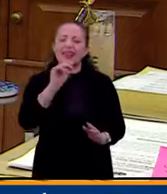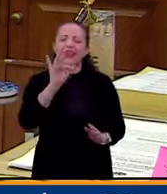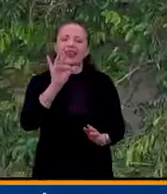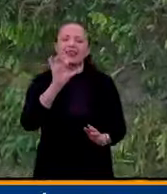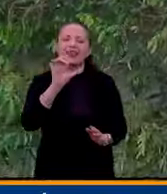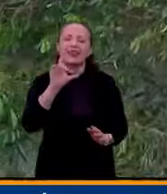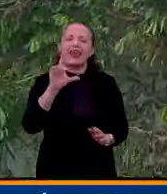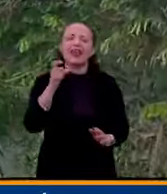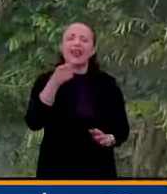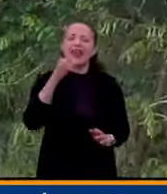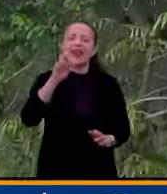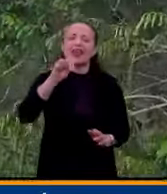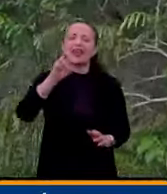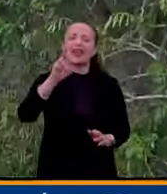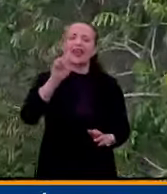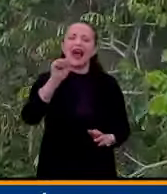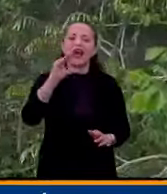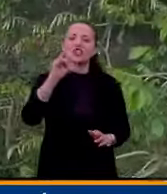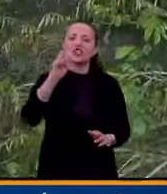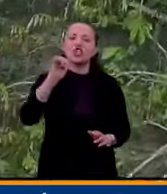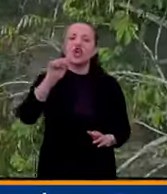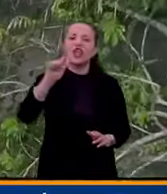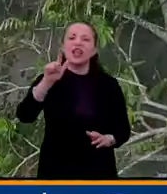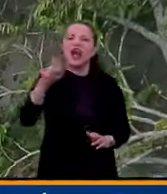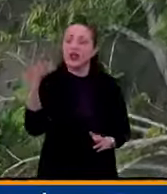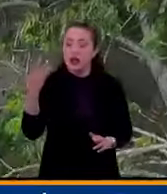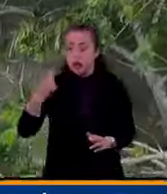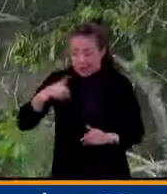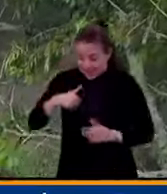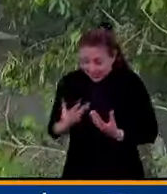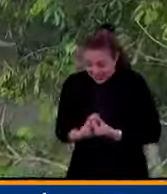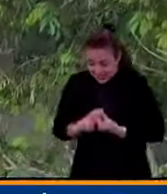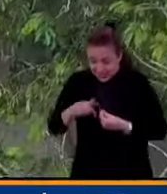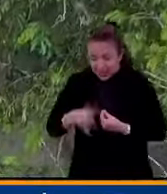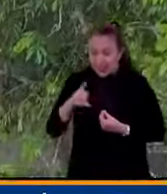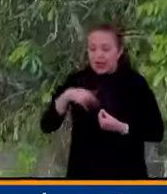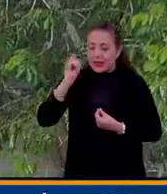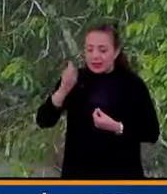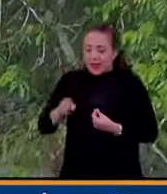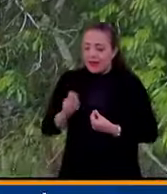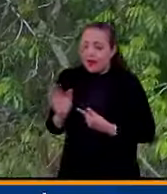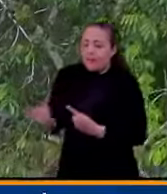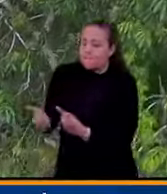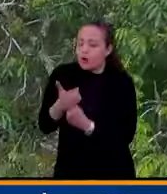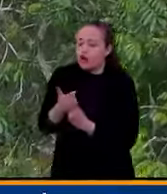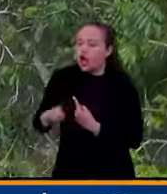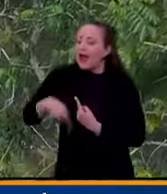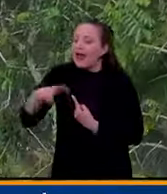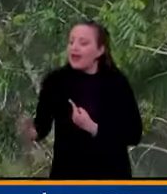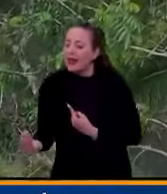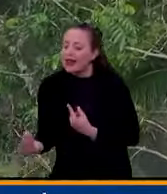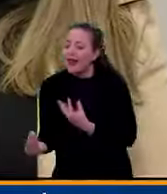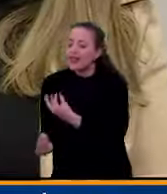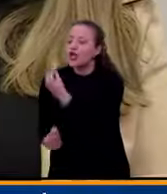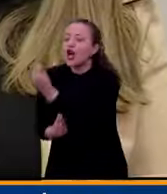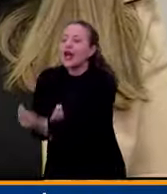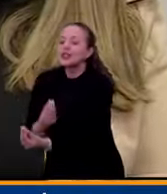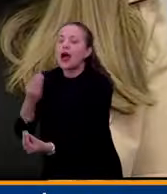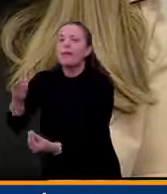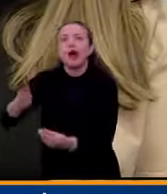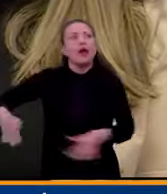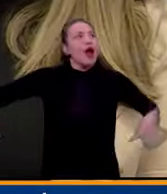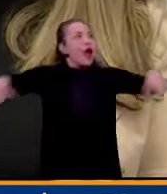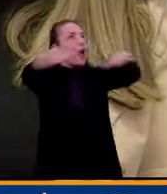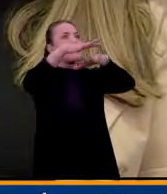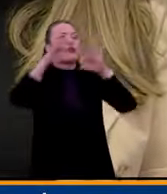¿Qué significa? Esta generación debe proteger a las próximas generaciones para que tengan un ambiente sano. La teoría